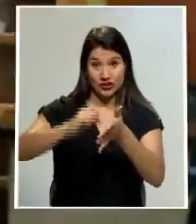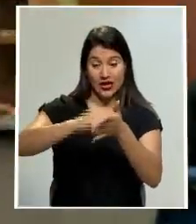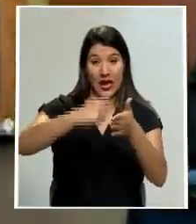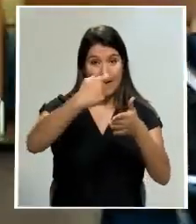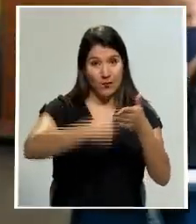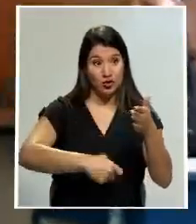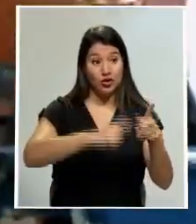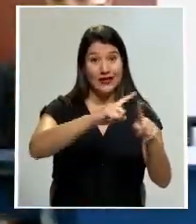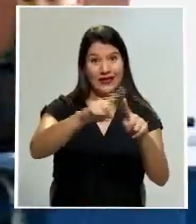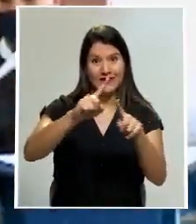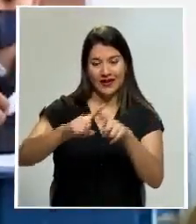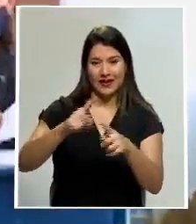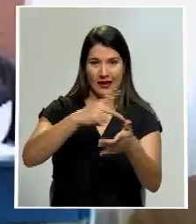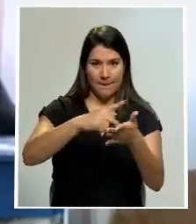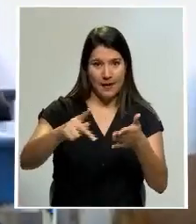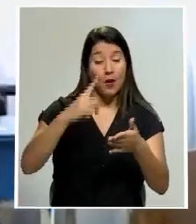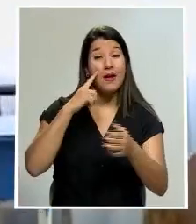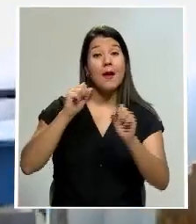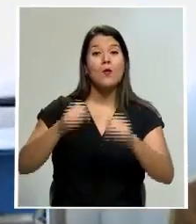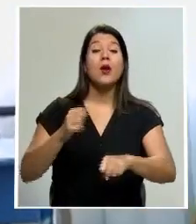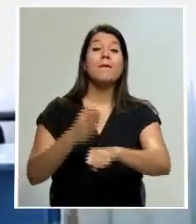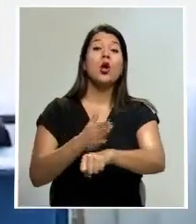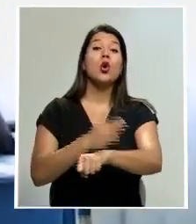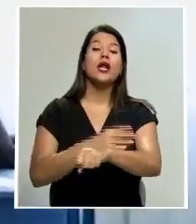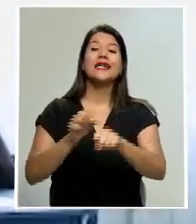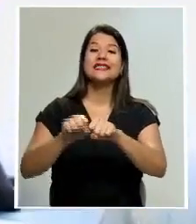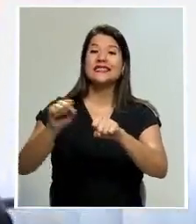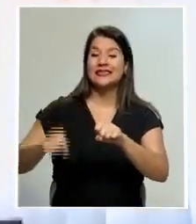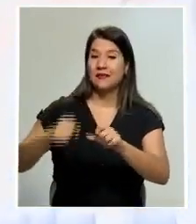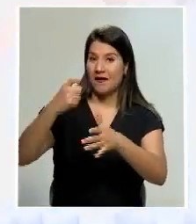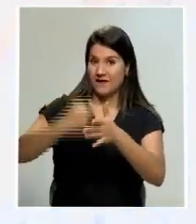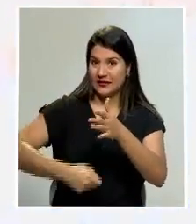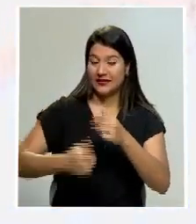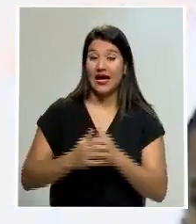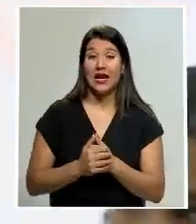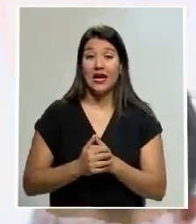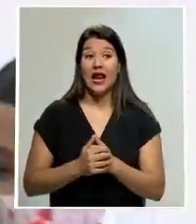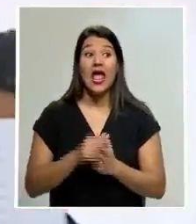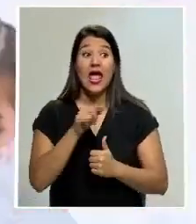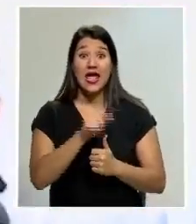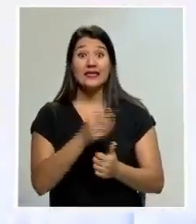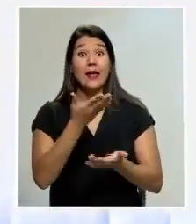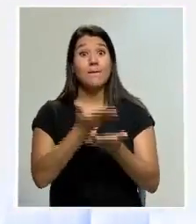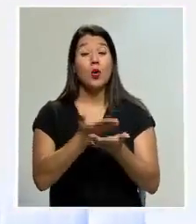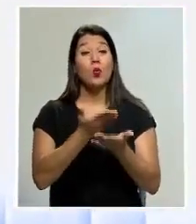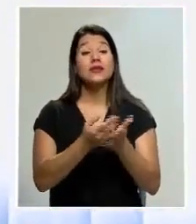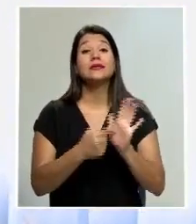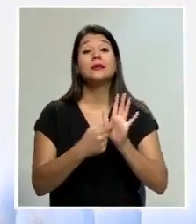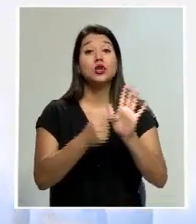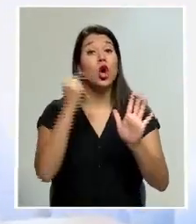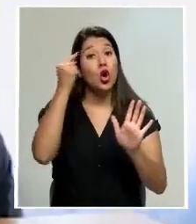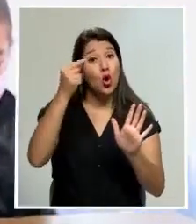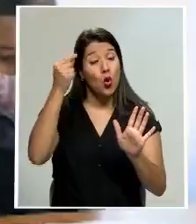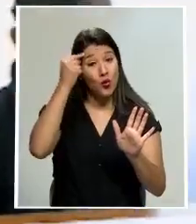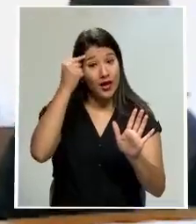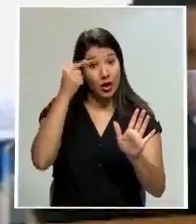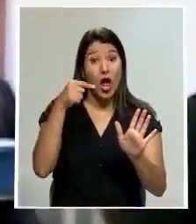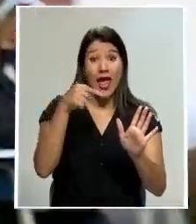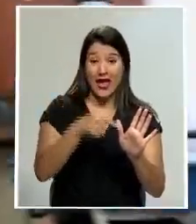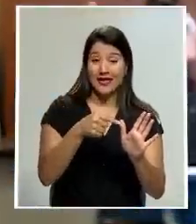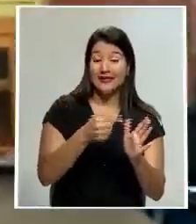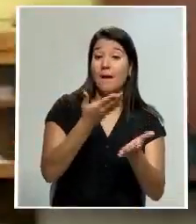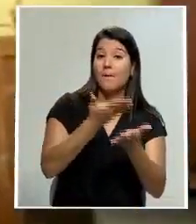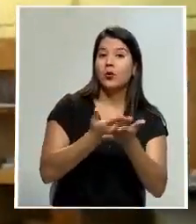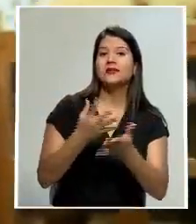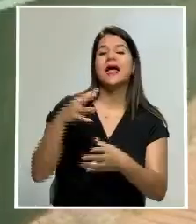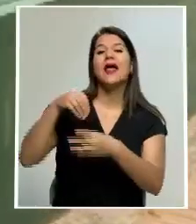para fortalecer el sistema fiscal. Esta presentada por el gobierno como parte de la agenda de negociación que se tiene con